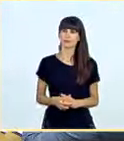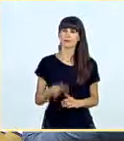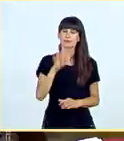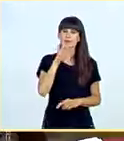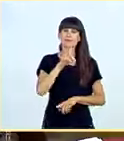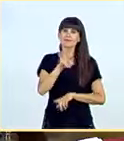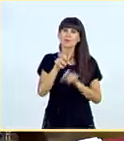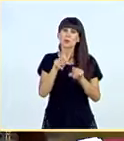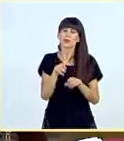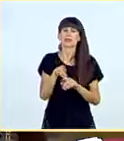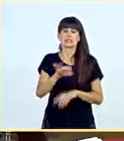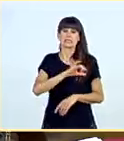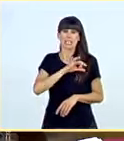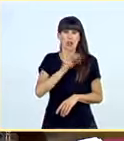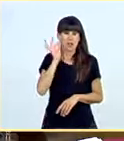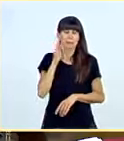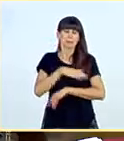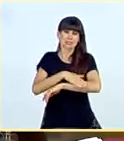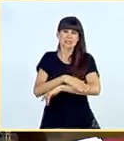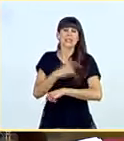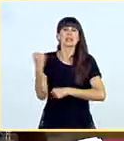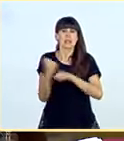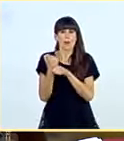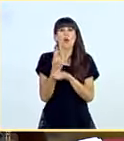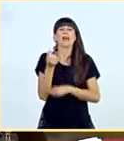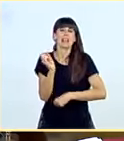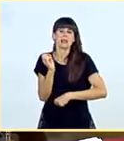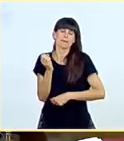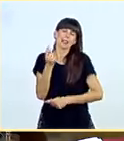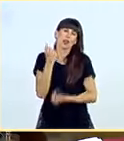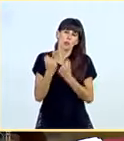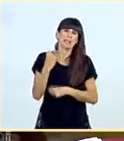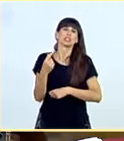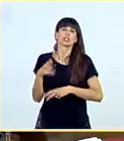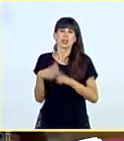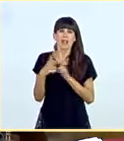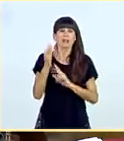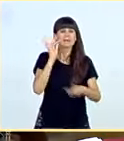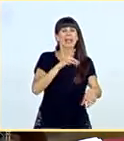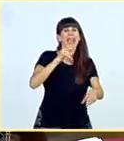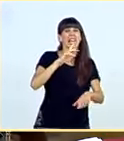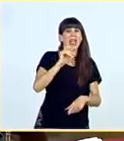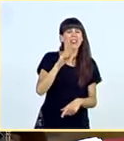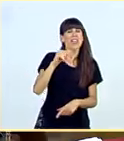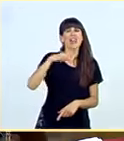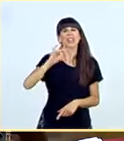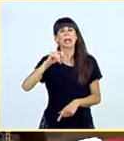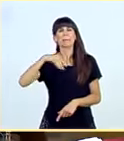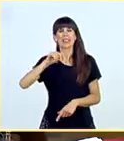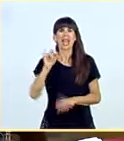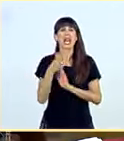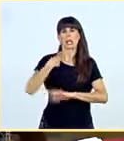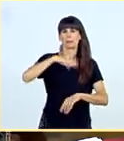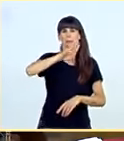Pregunta dirigida a la señora ministra de Trabajo y Economía Social. Pregunta de la senadora Heredia de Miguel del Grupo Parlamentario Popular.